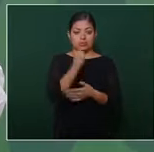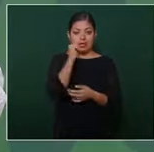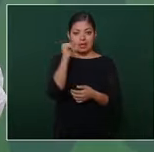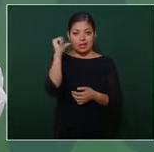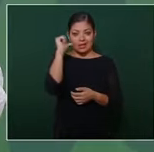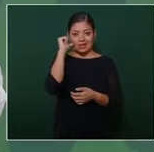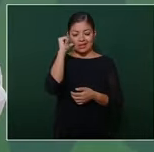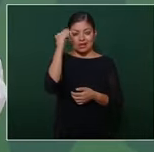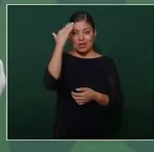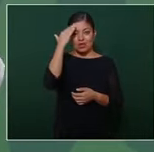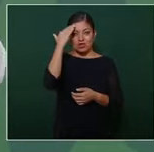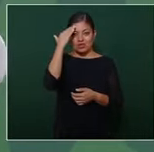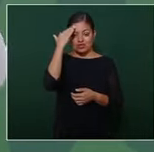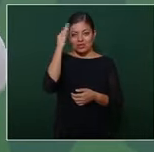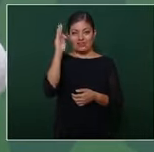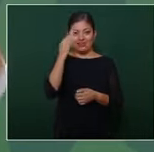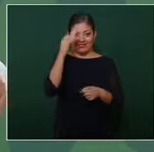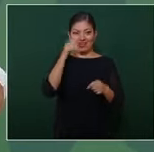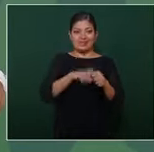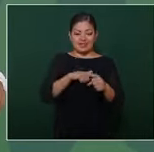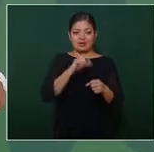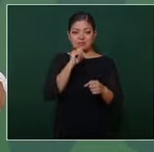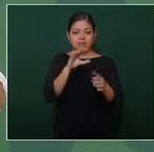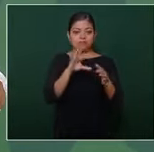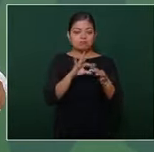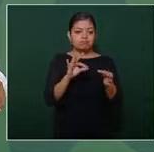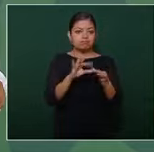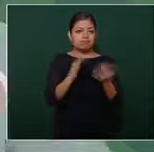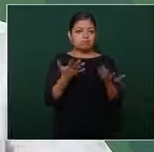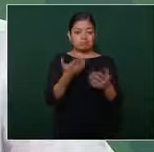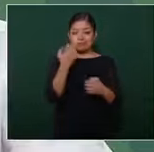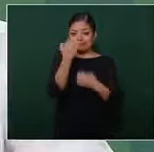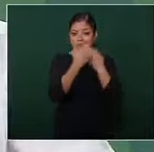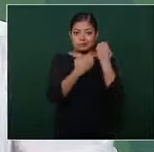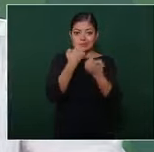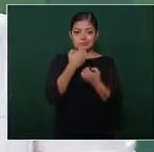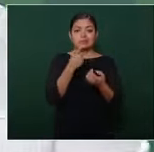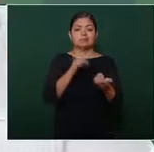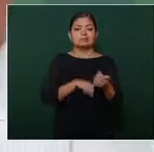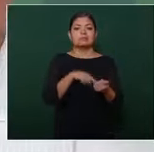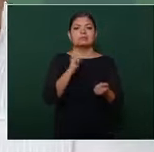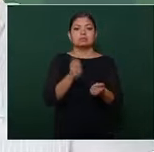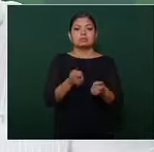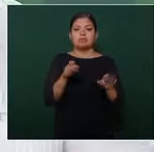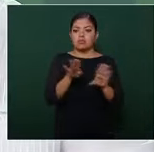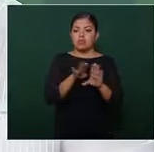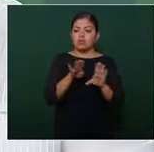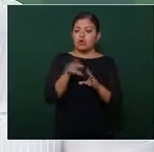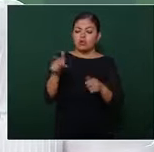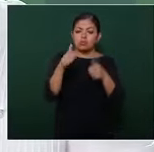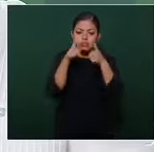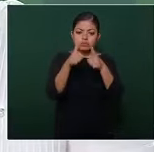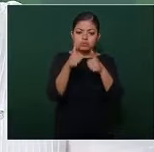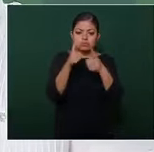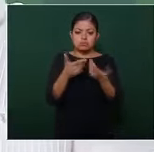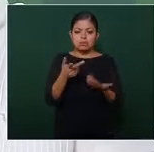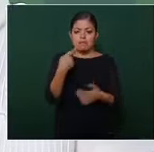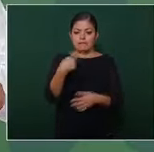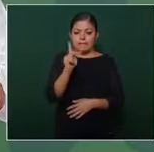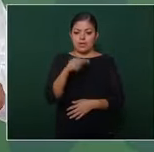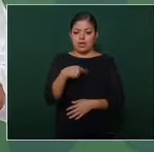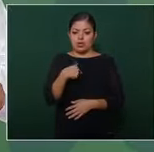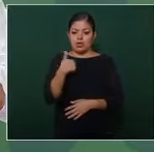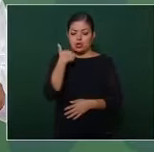con autoridades federales en la materia de revisar y aclarar cualquier tema que tenga que ver con los protocolos de actuación pero insisto